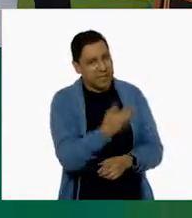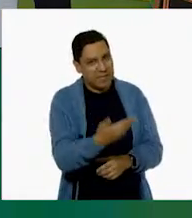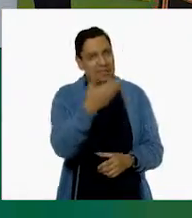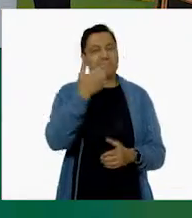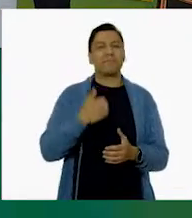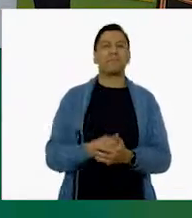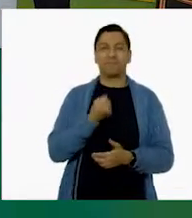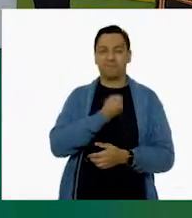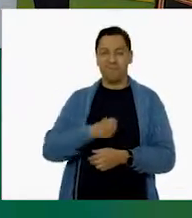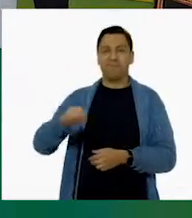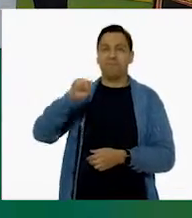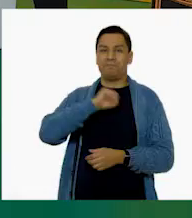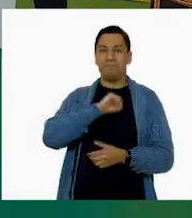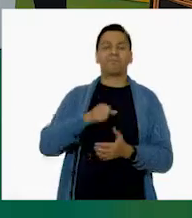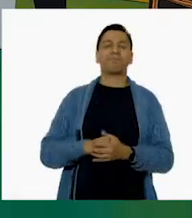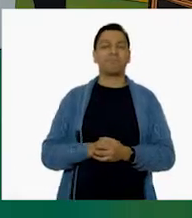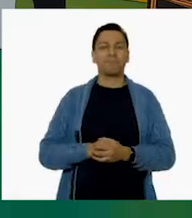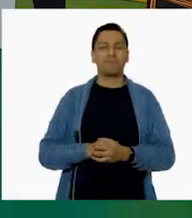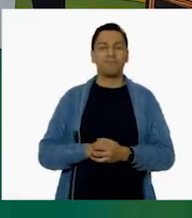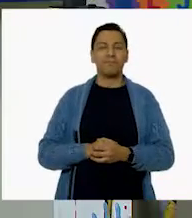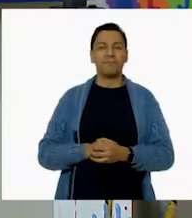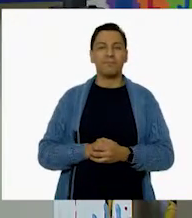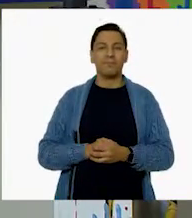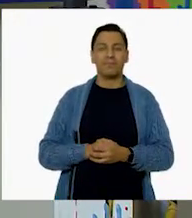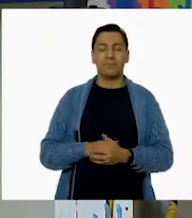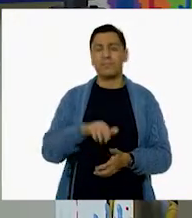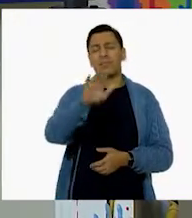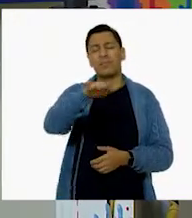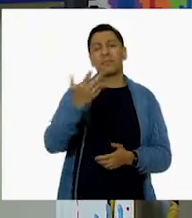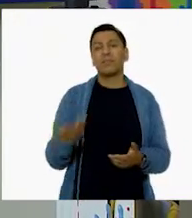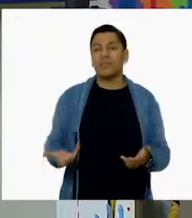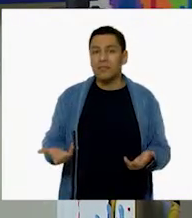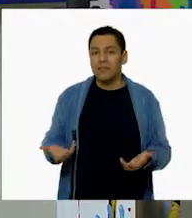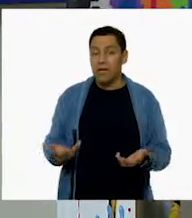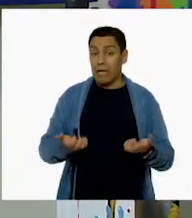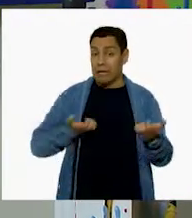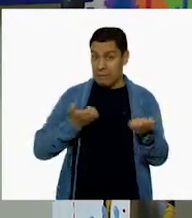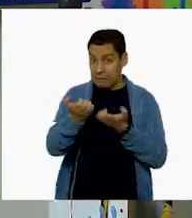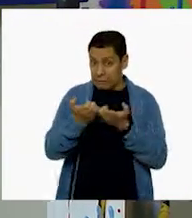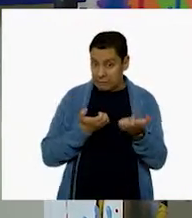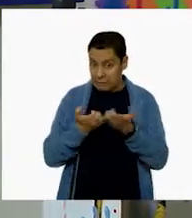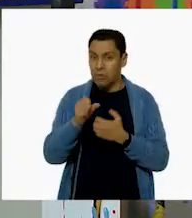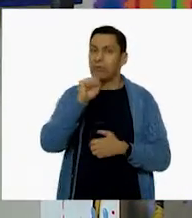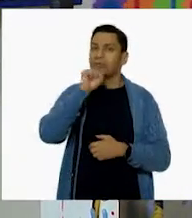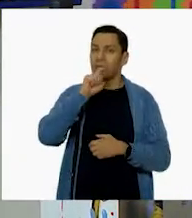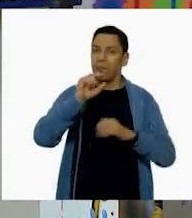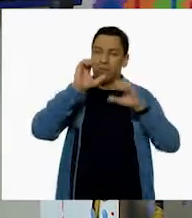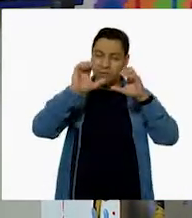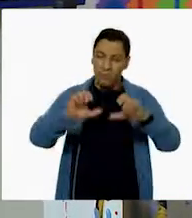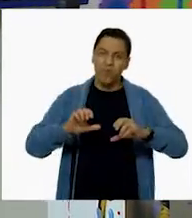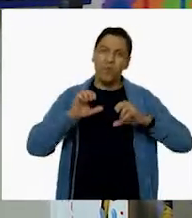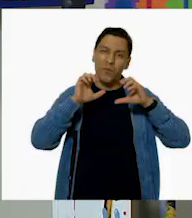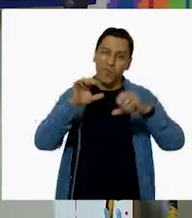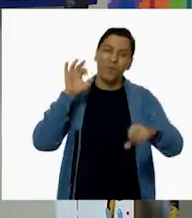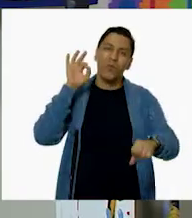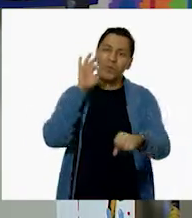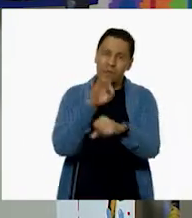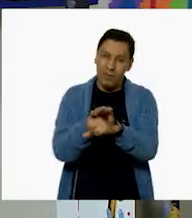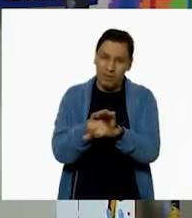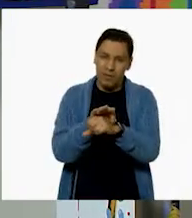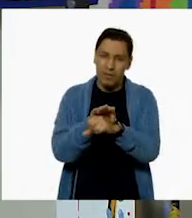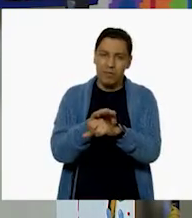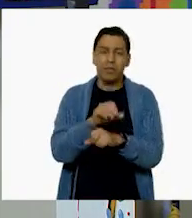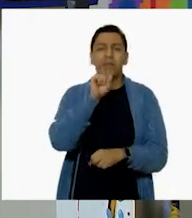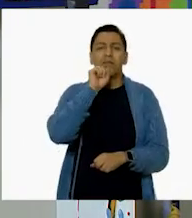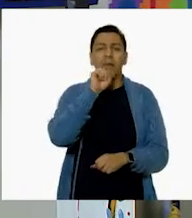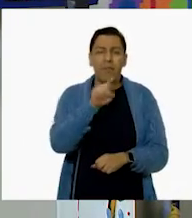muy sano, Gloria. Sí. Y bueno, es que por supuesto, hacer ejercicio también nos ayuda a cuidarnos. Nos pone además